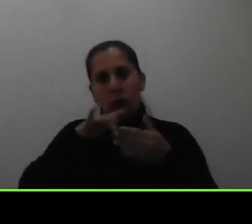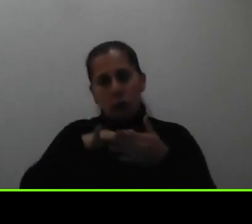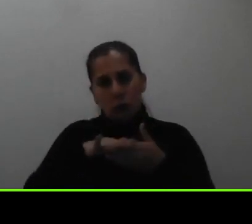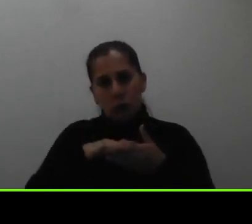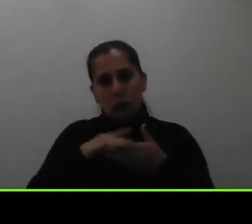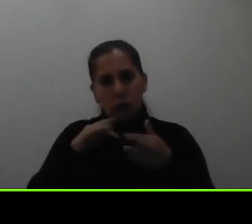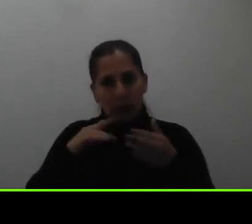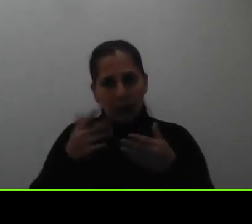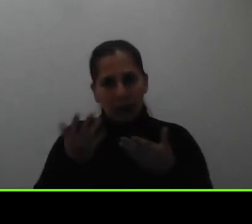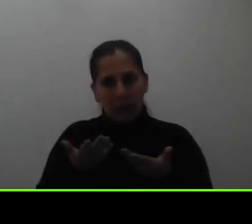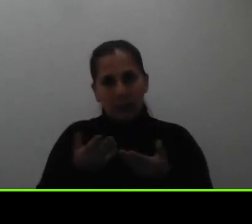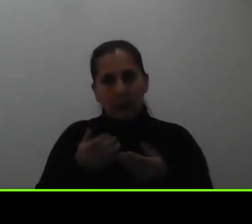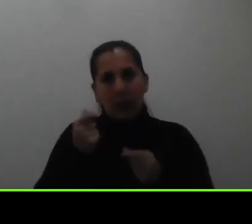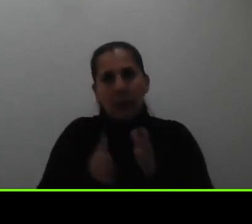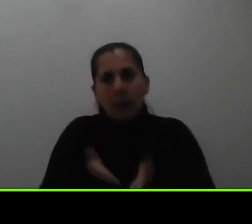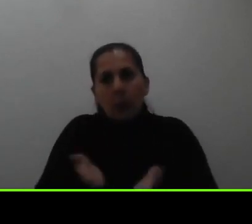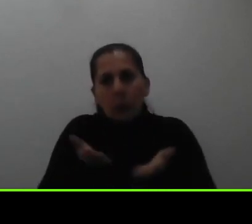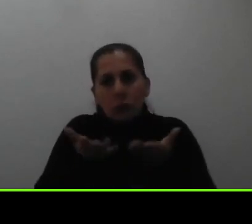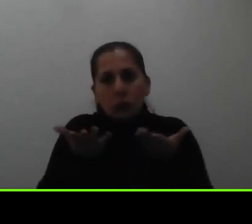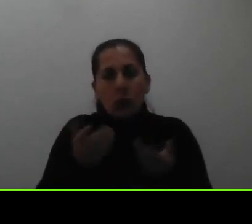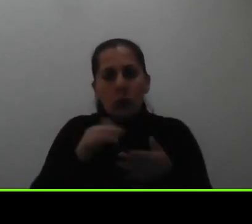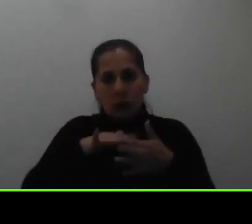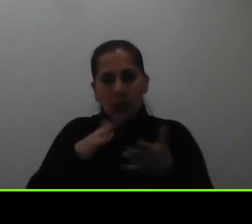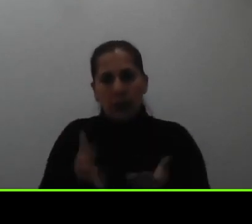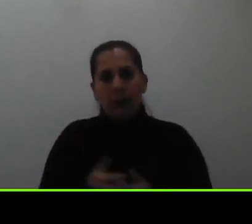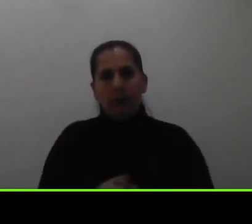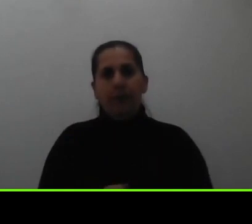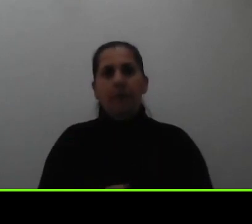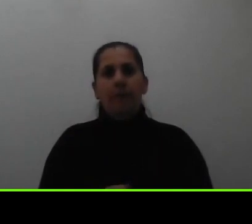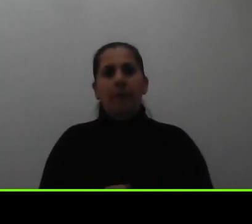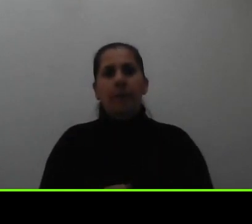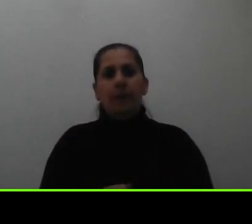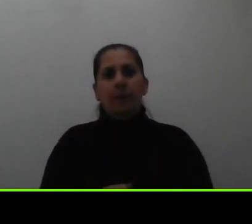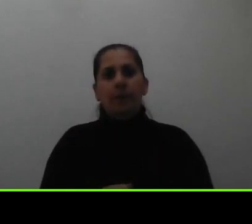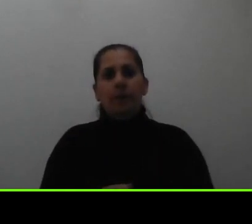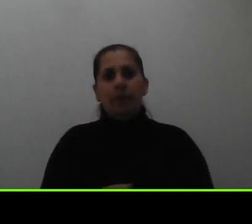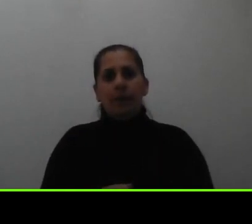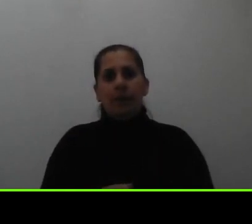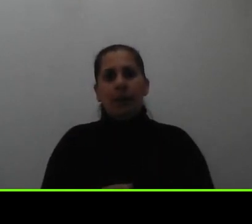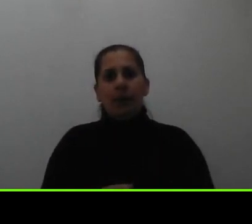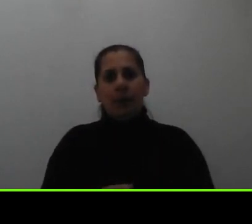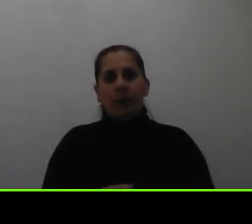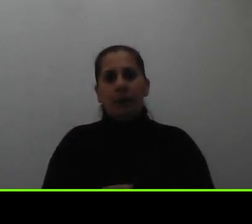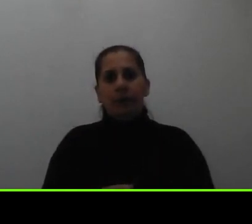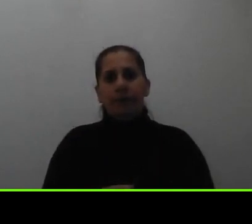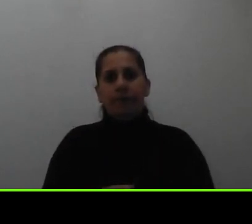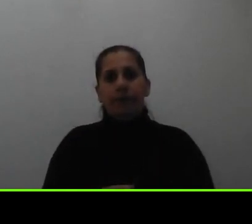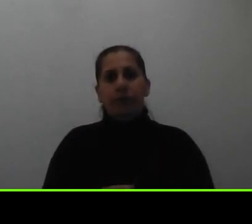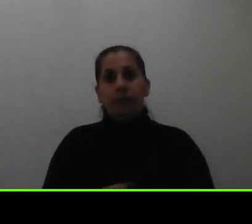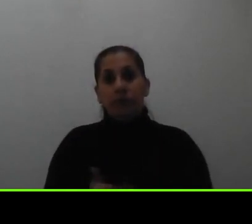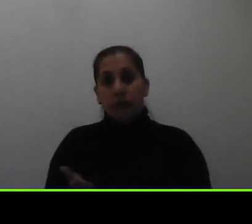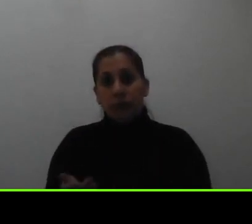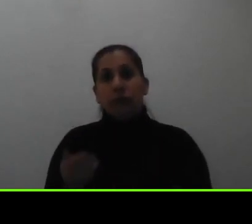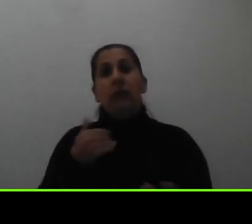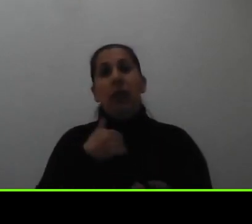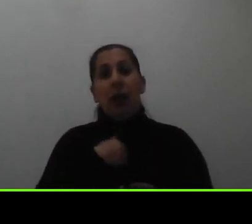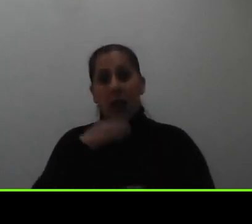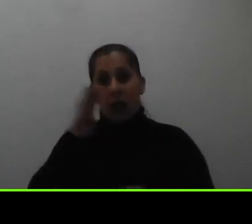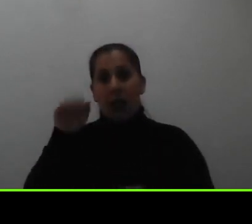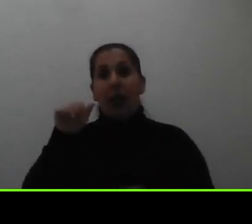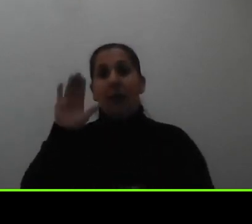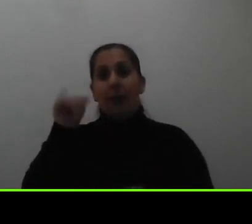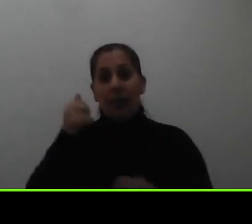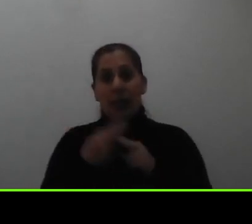promoción estudiantil lo otro bueno tenemos una beca que se llama